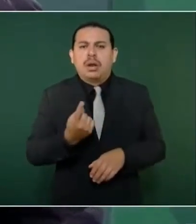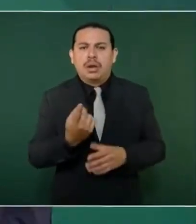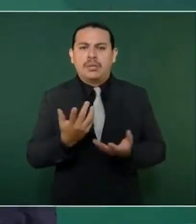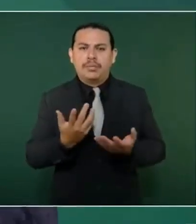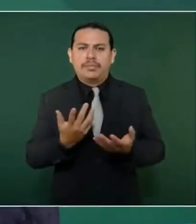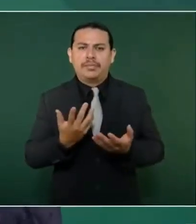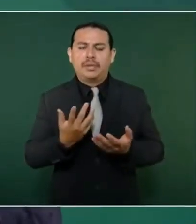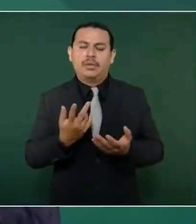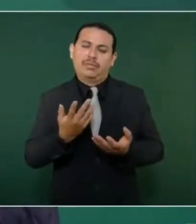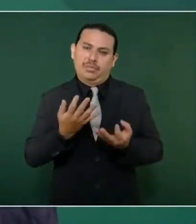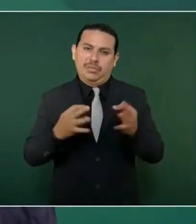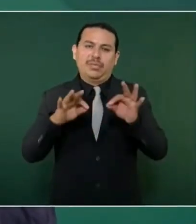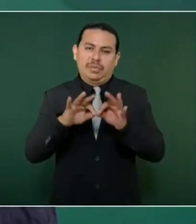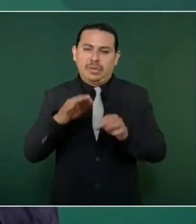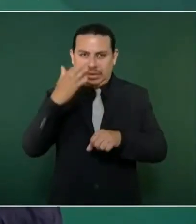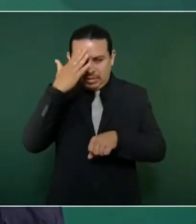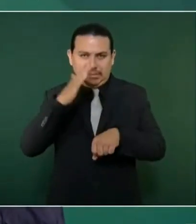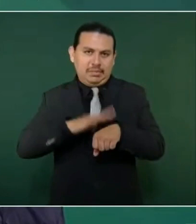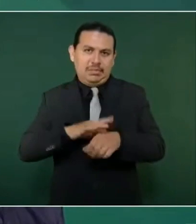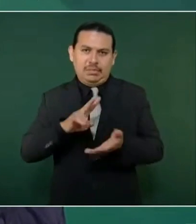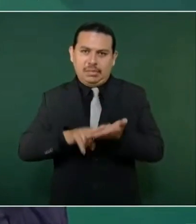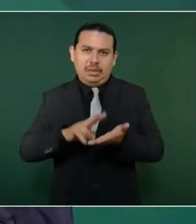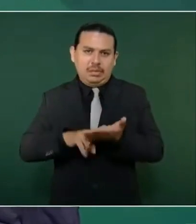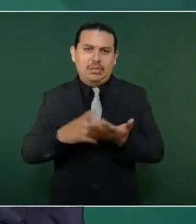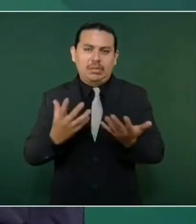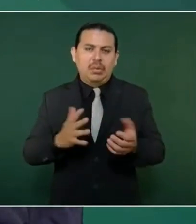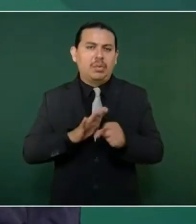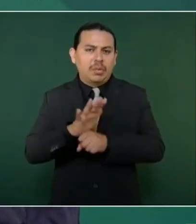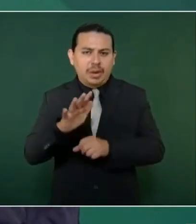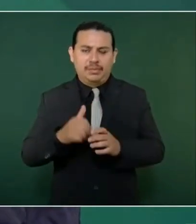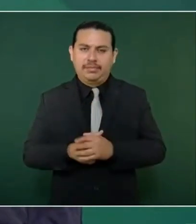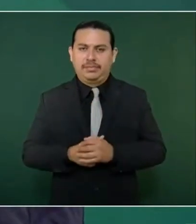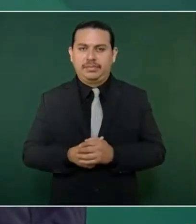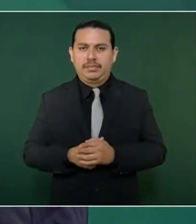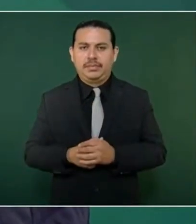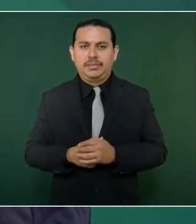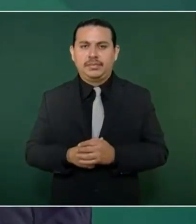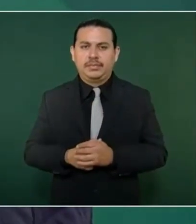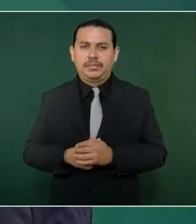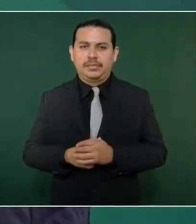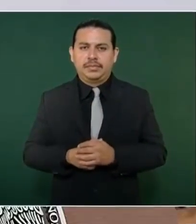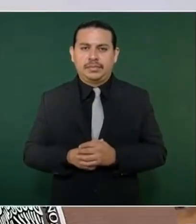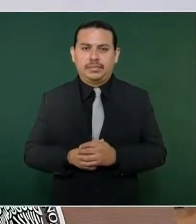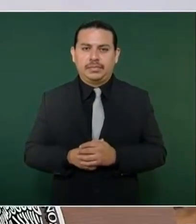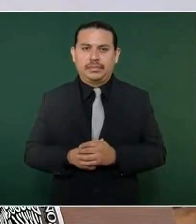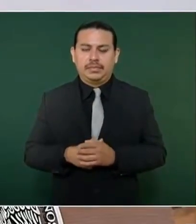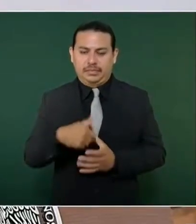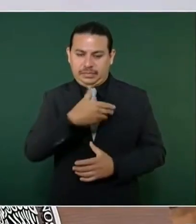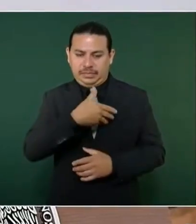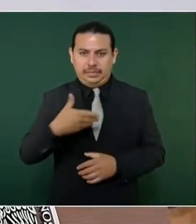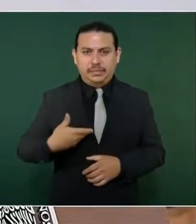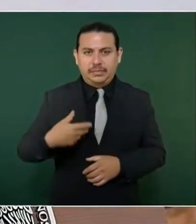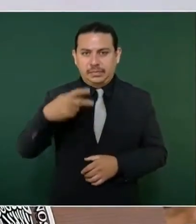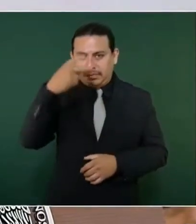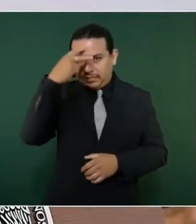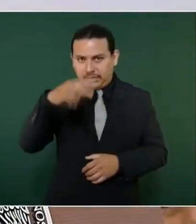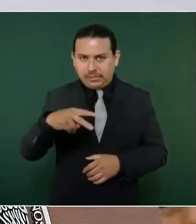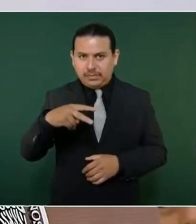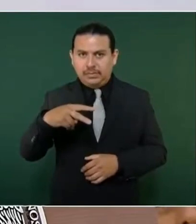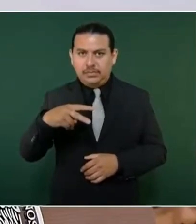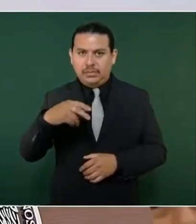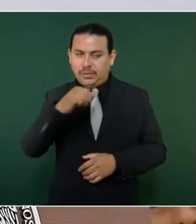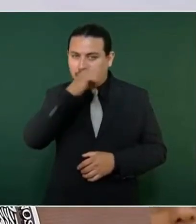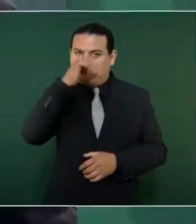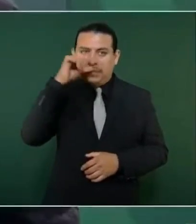olvidar que el presidente Lincoln y el presidente